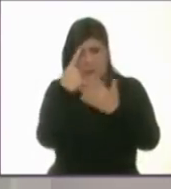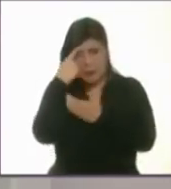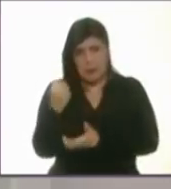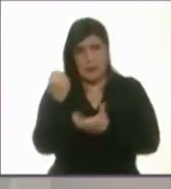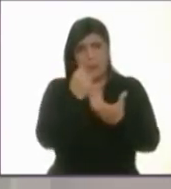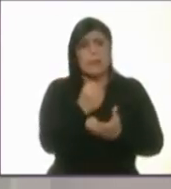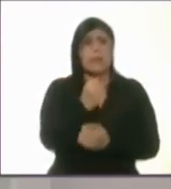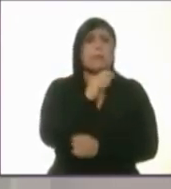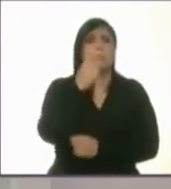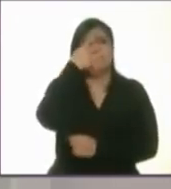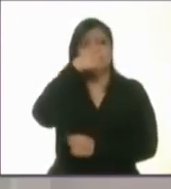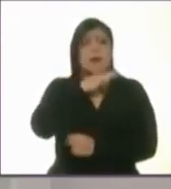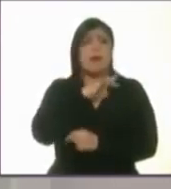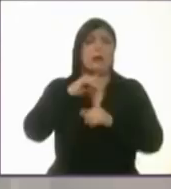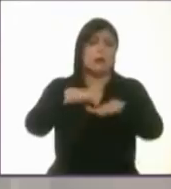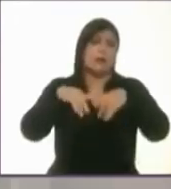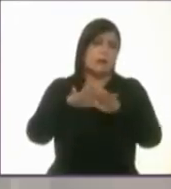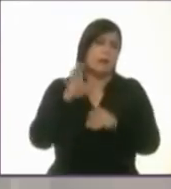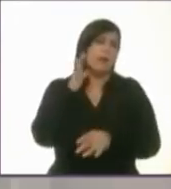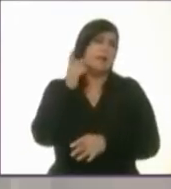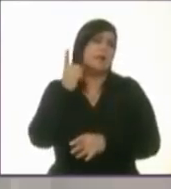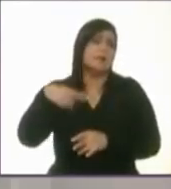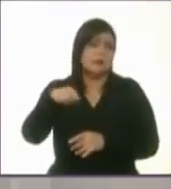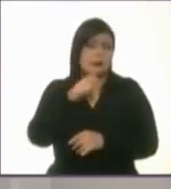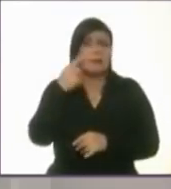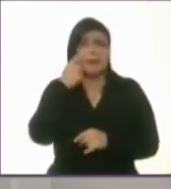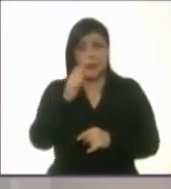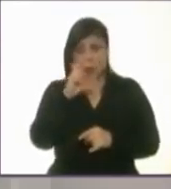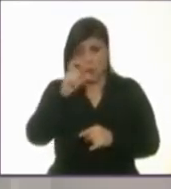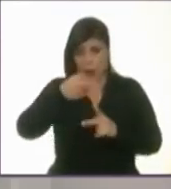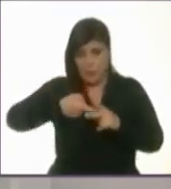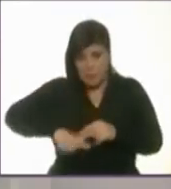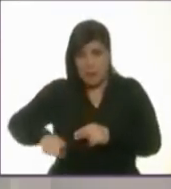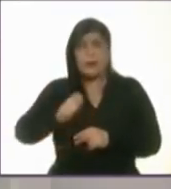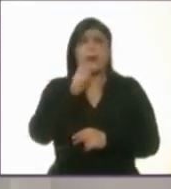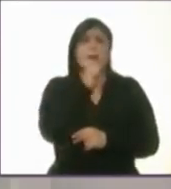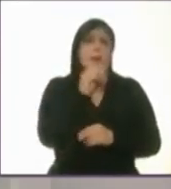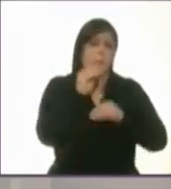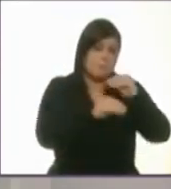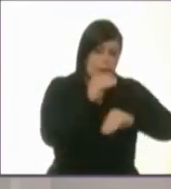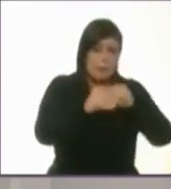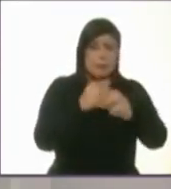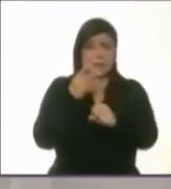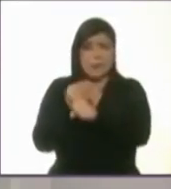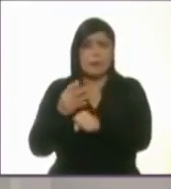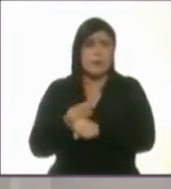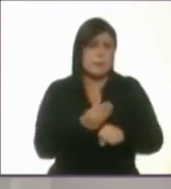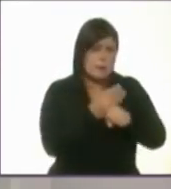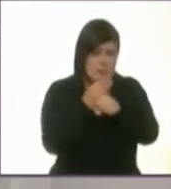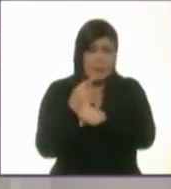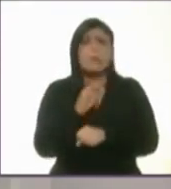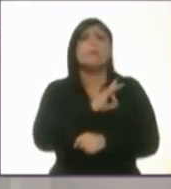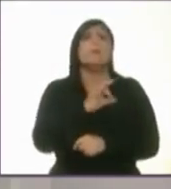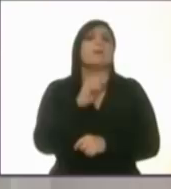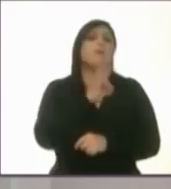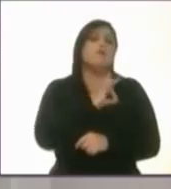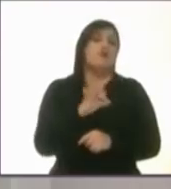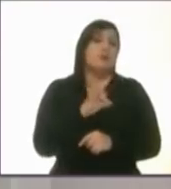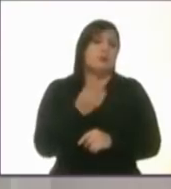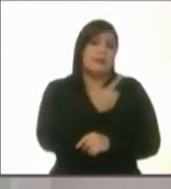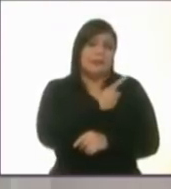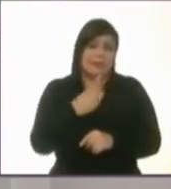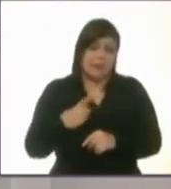Asamblea Legislativa. Y con eso en mente, desde su origen y su construcción, se deben de implementar los